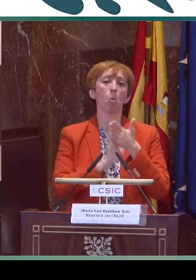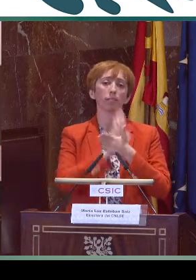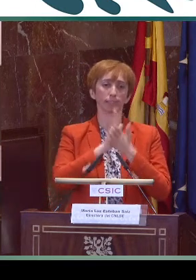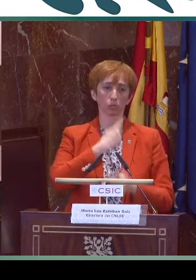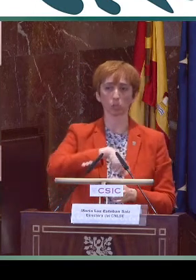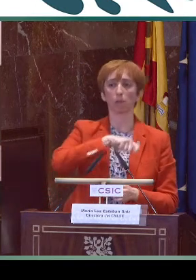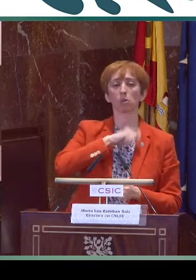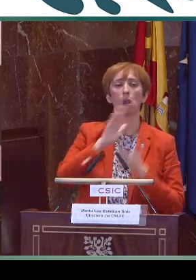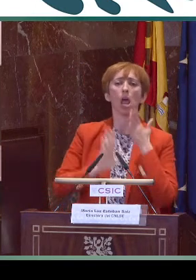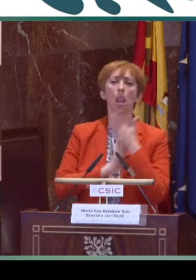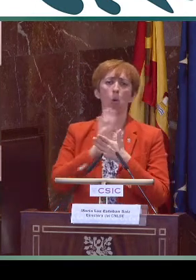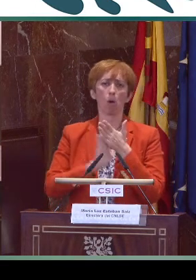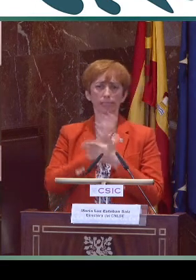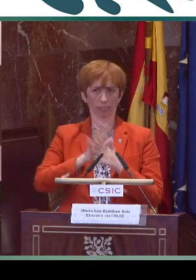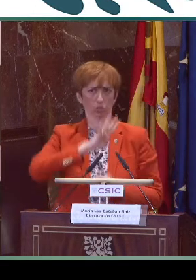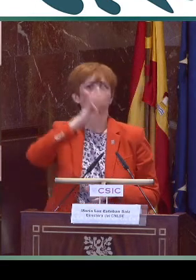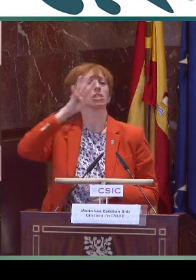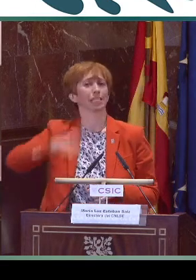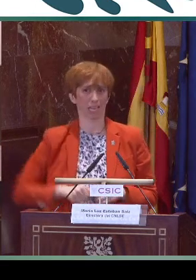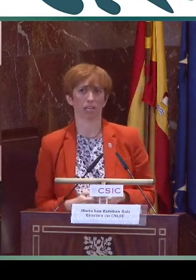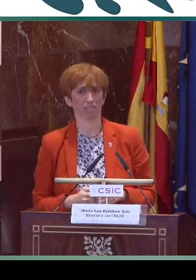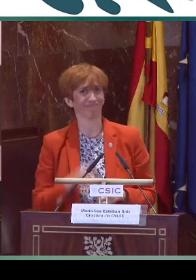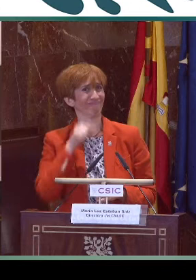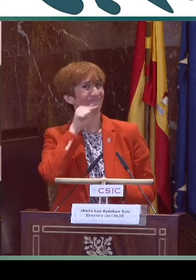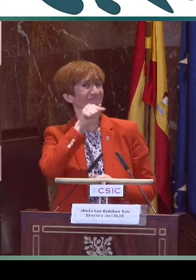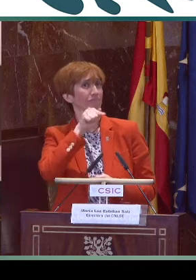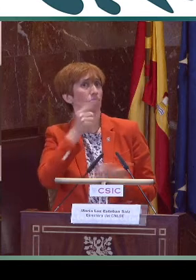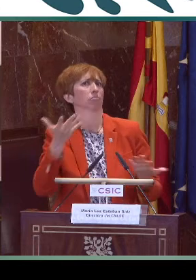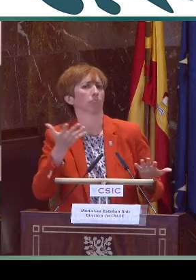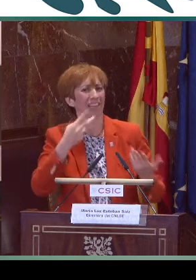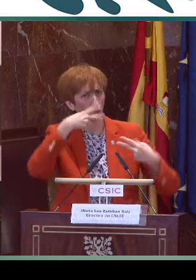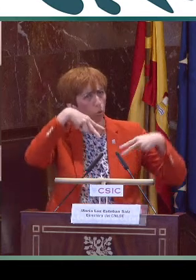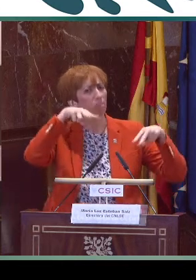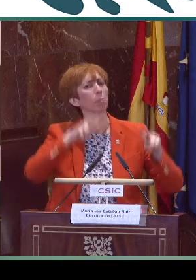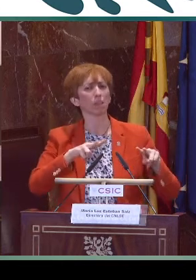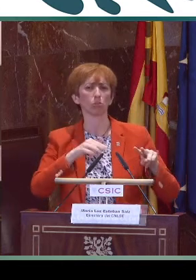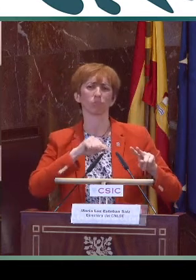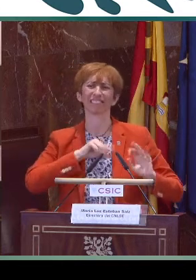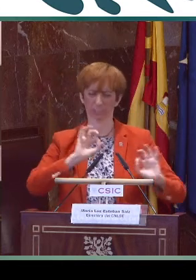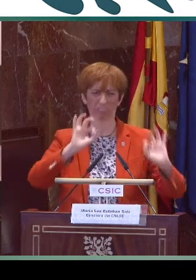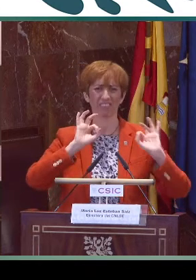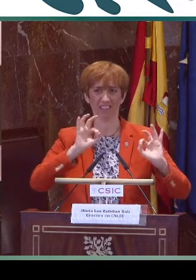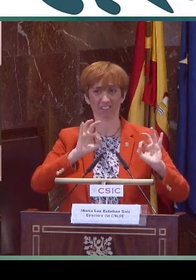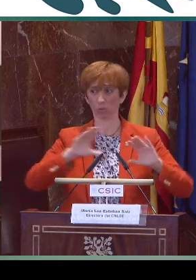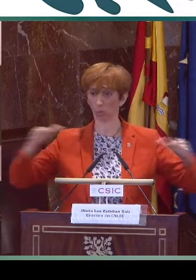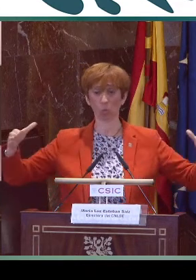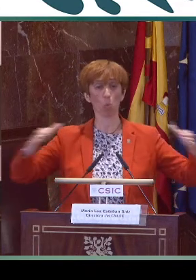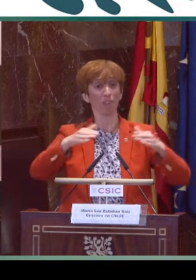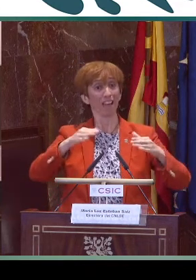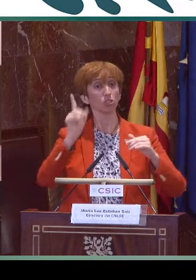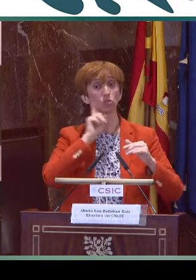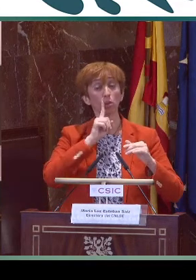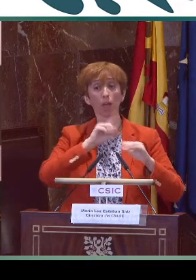pasado 14 de junio como Día Nacional de las Lenguas de Signos, tanto española como catalana. Este reconocimiento